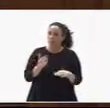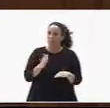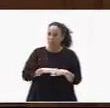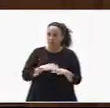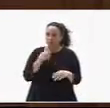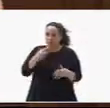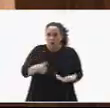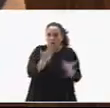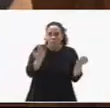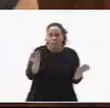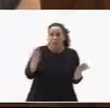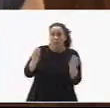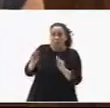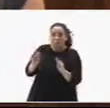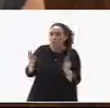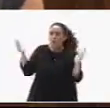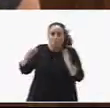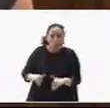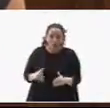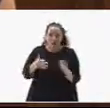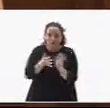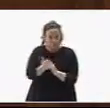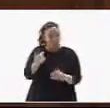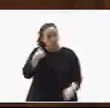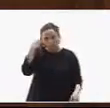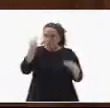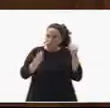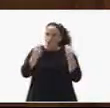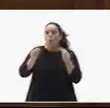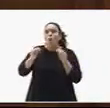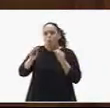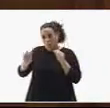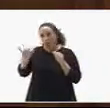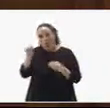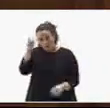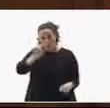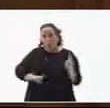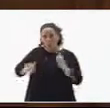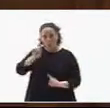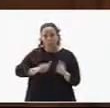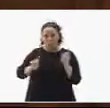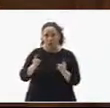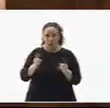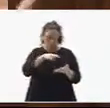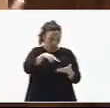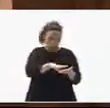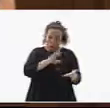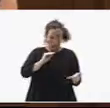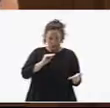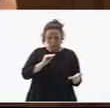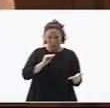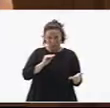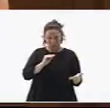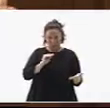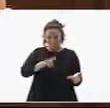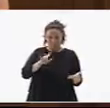empiezo a pensar que tiene usted un problema de lectura comprensiva de lo que